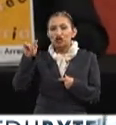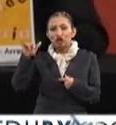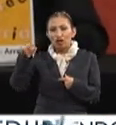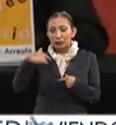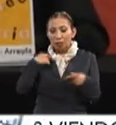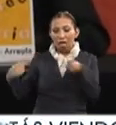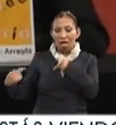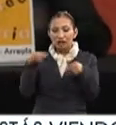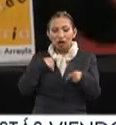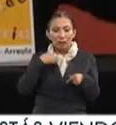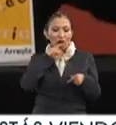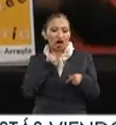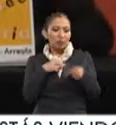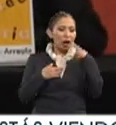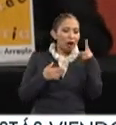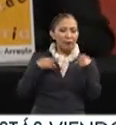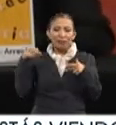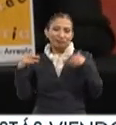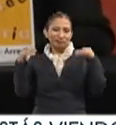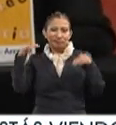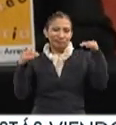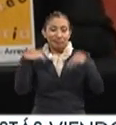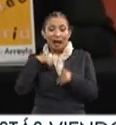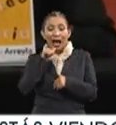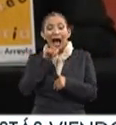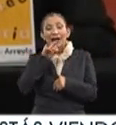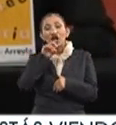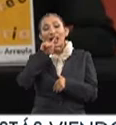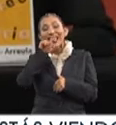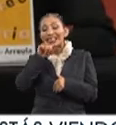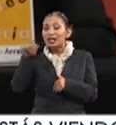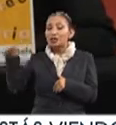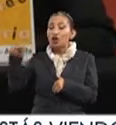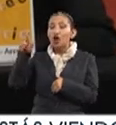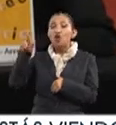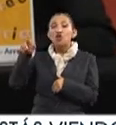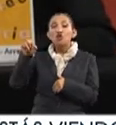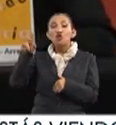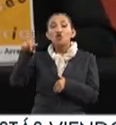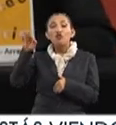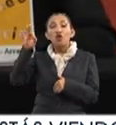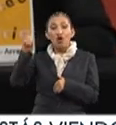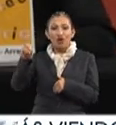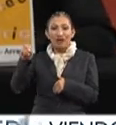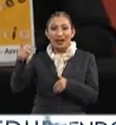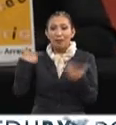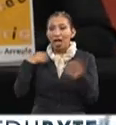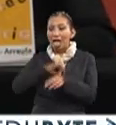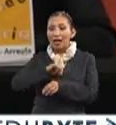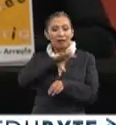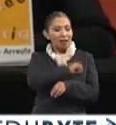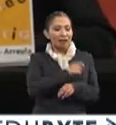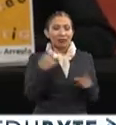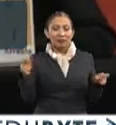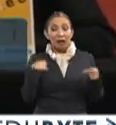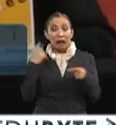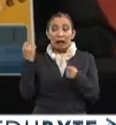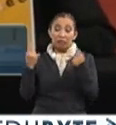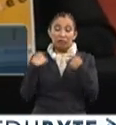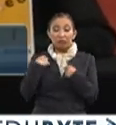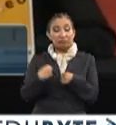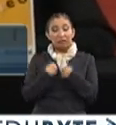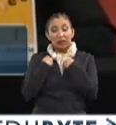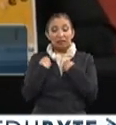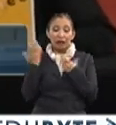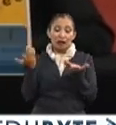así están también los Arreolitas y los Rulfianos. Sí, sí, sí, hubo algunos detalles en la